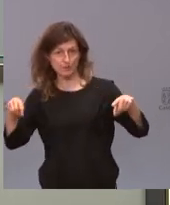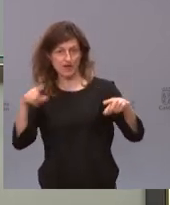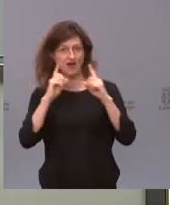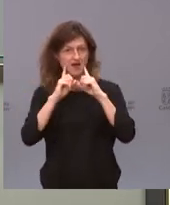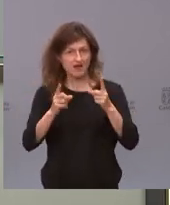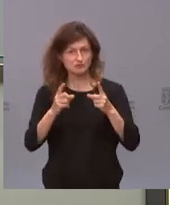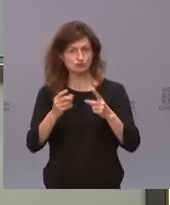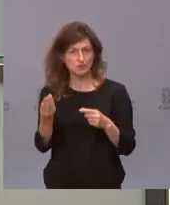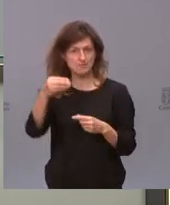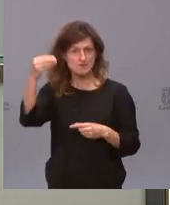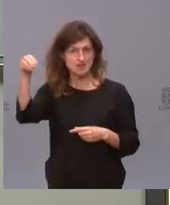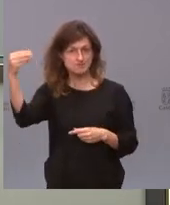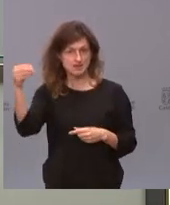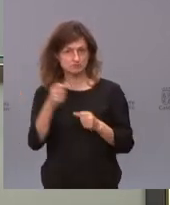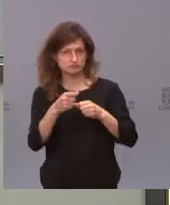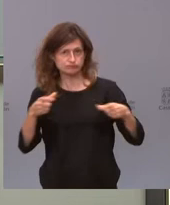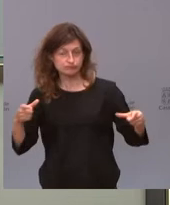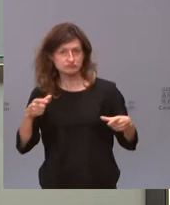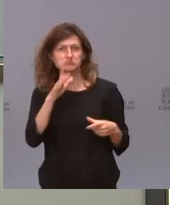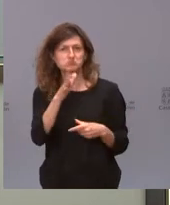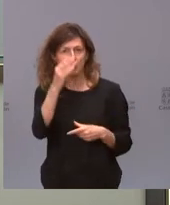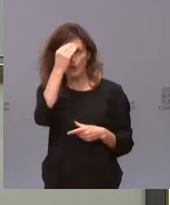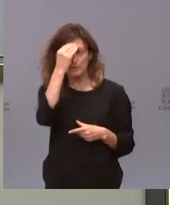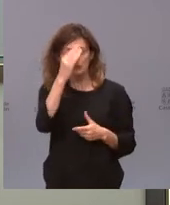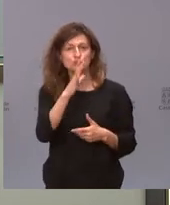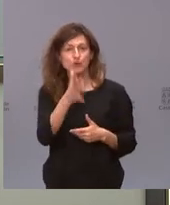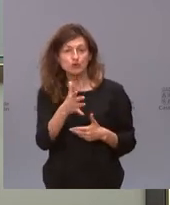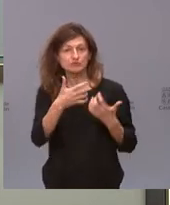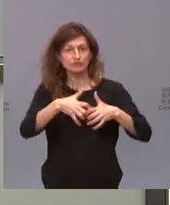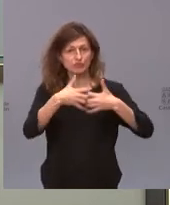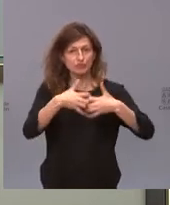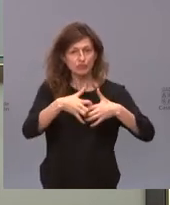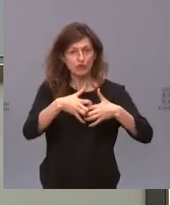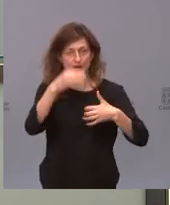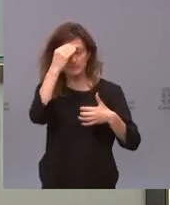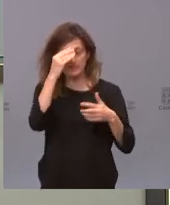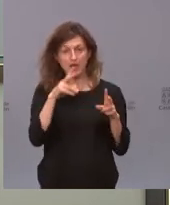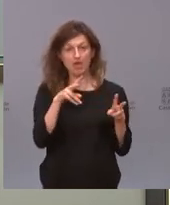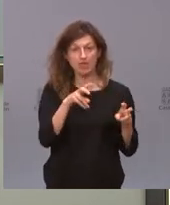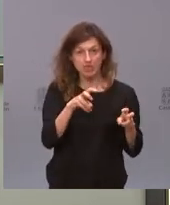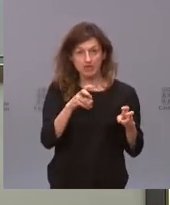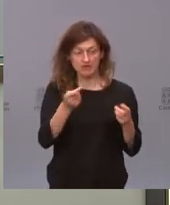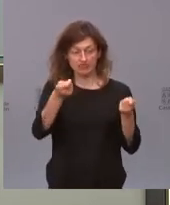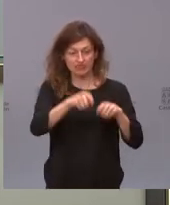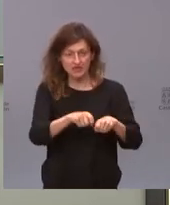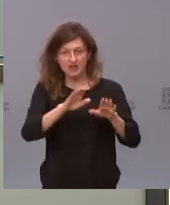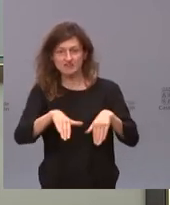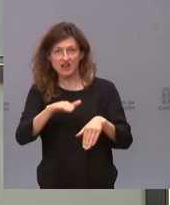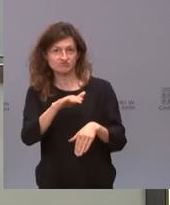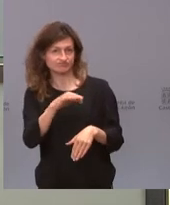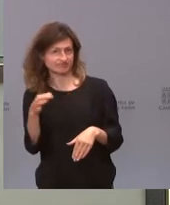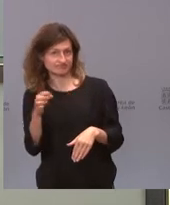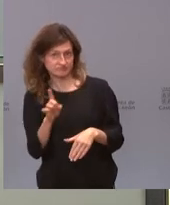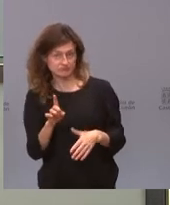casos siguen aumentando. ¿Por qué creen que se debe? Quizá no funciona como pensaban el cierre de la hostelería o los